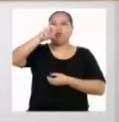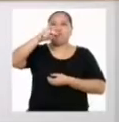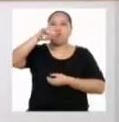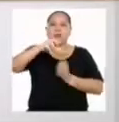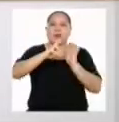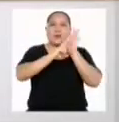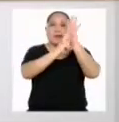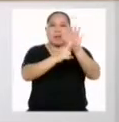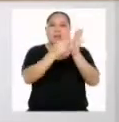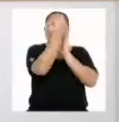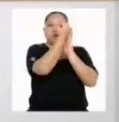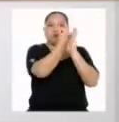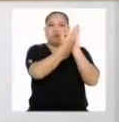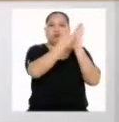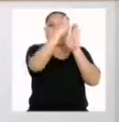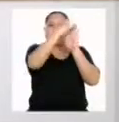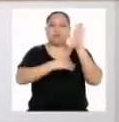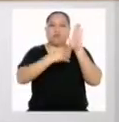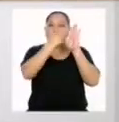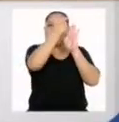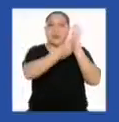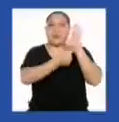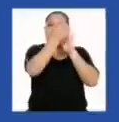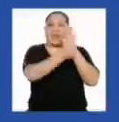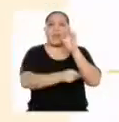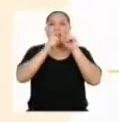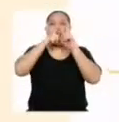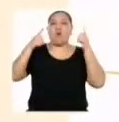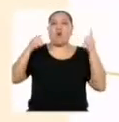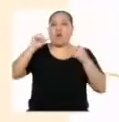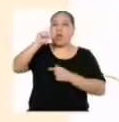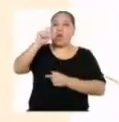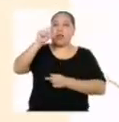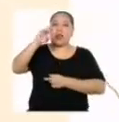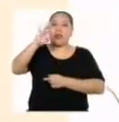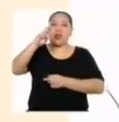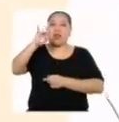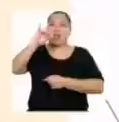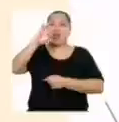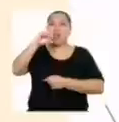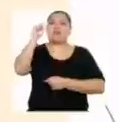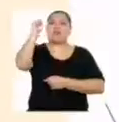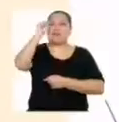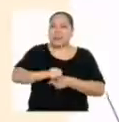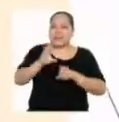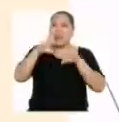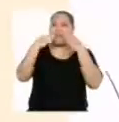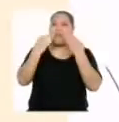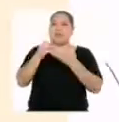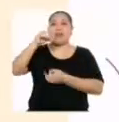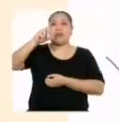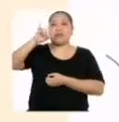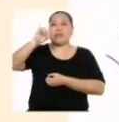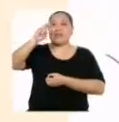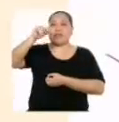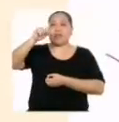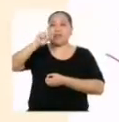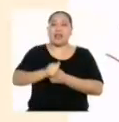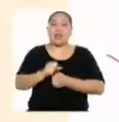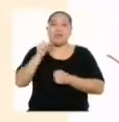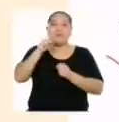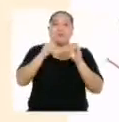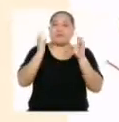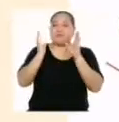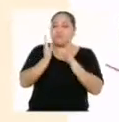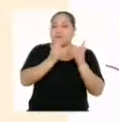representarlas mediante gráficas, tablas y con lenguaje hebraico. ¡Así es! La familia de Cristina había emprendido el servicio de delivery